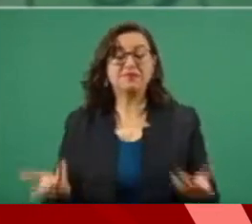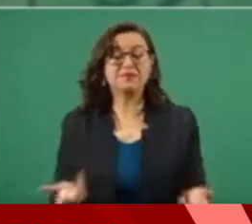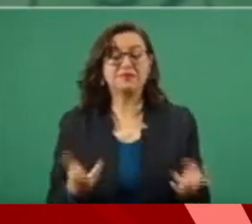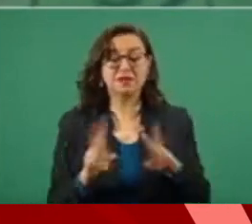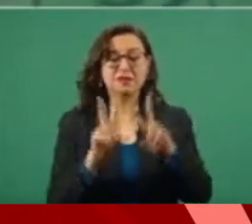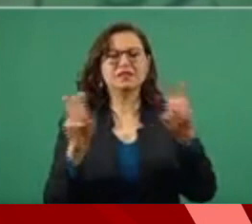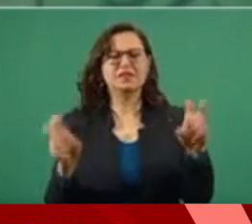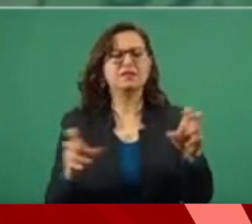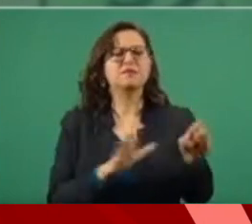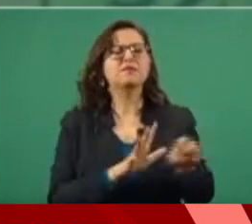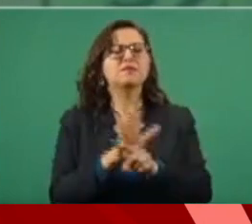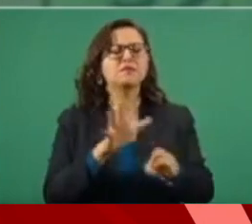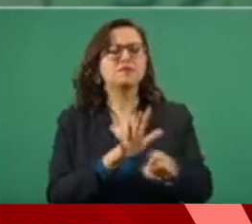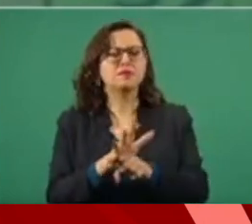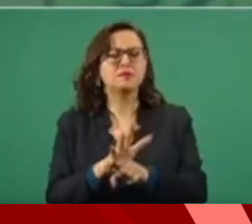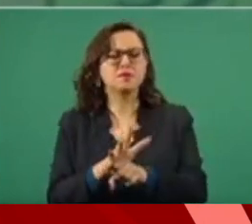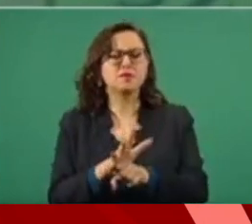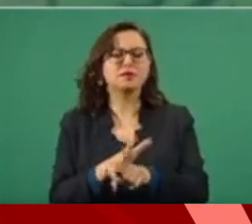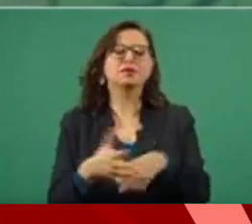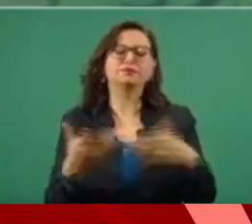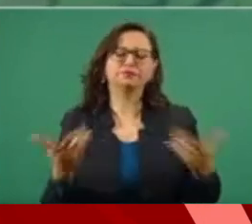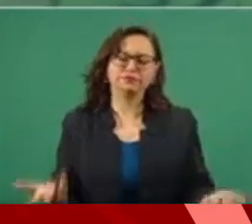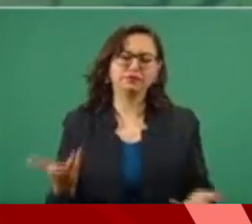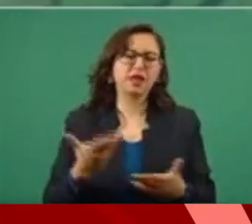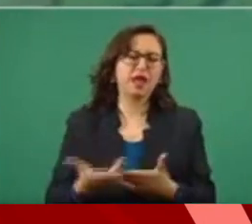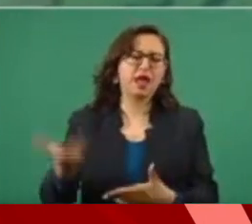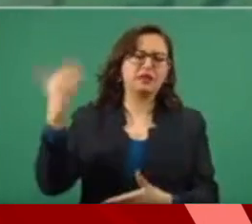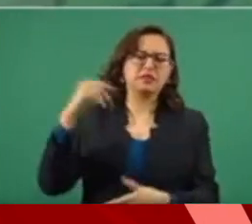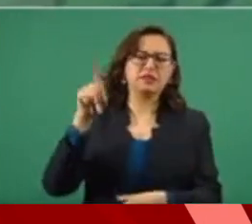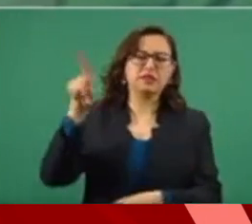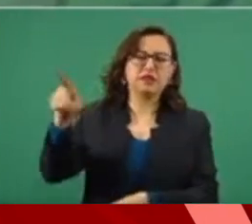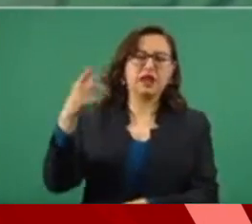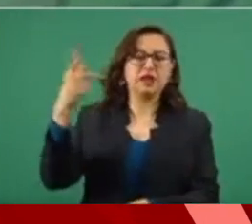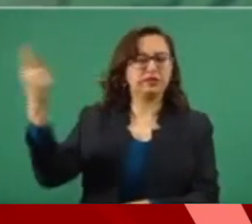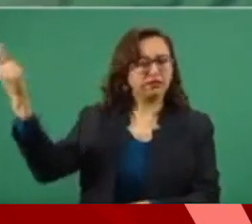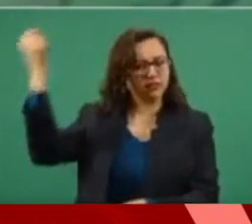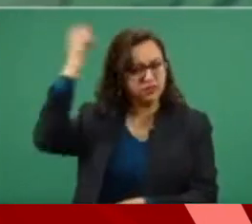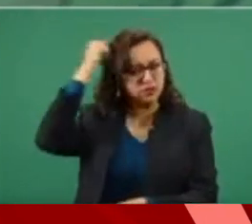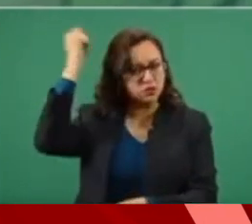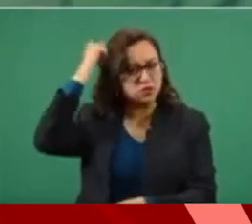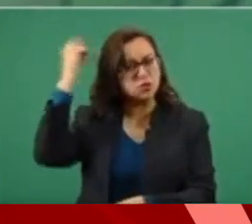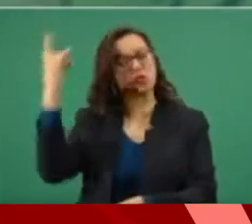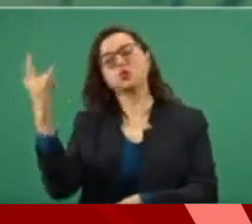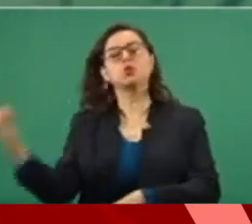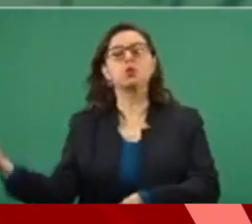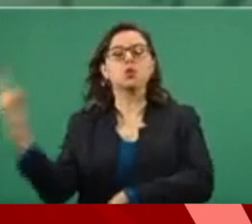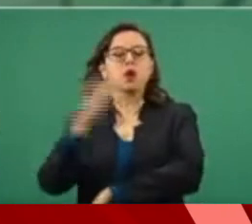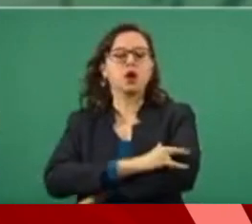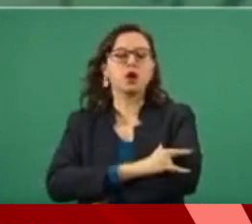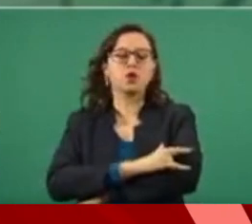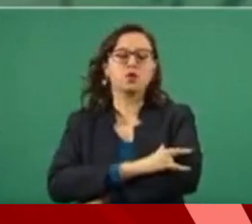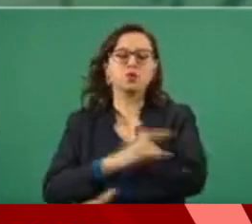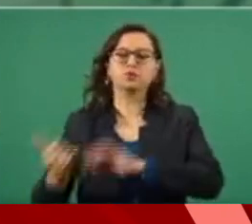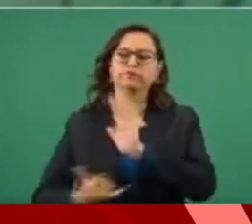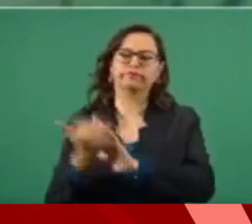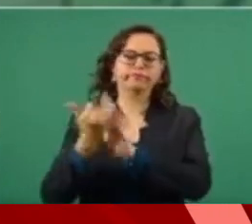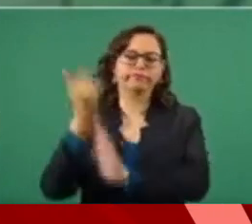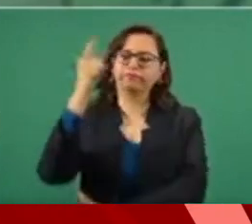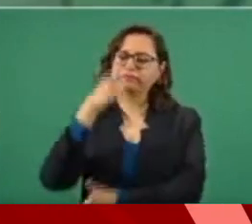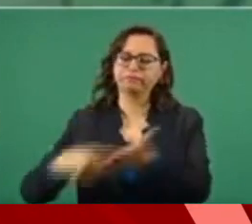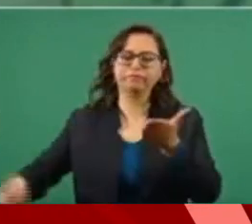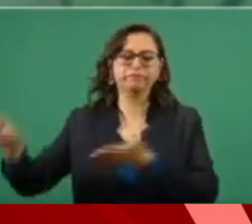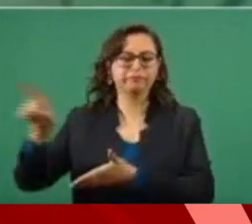la cancelación del aeropuerto de Texcoco.